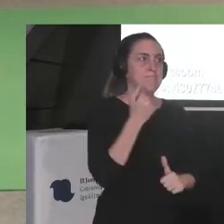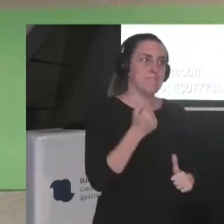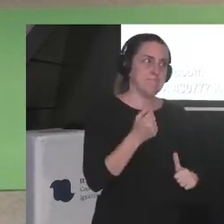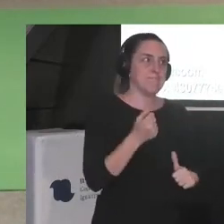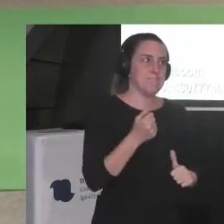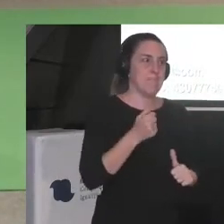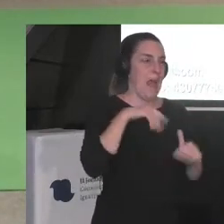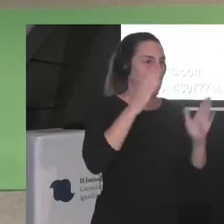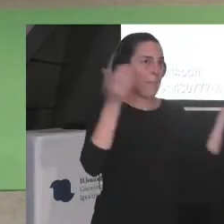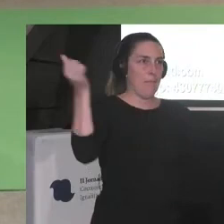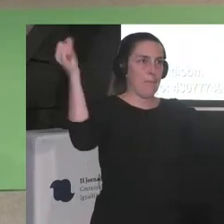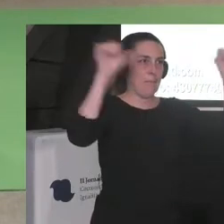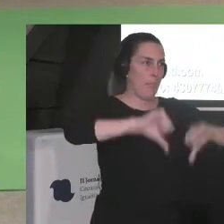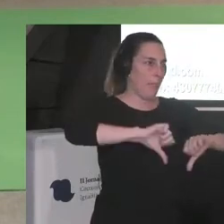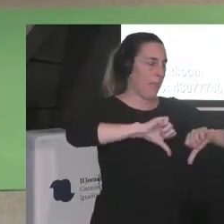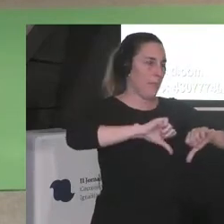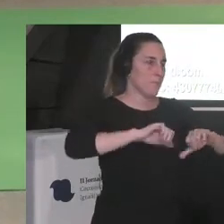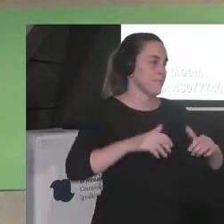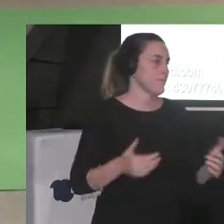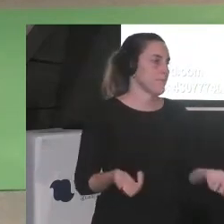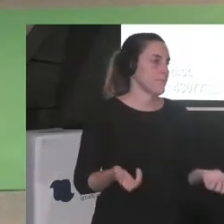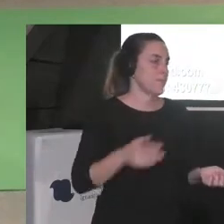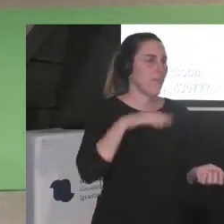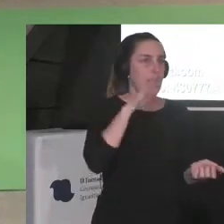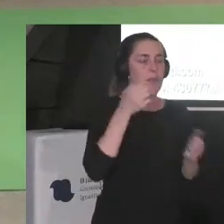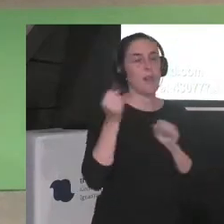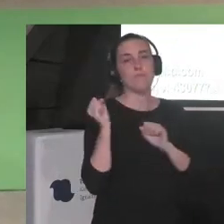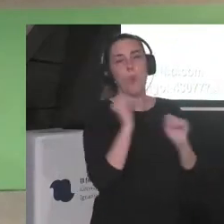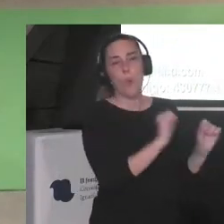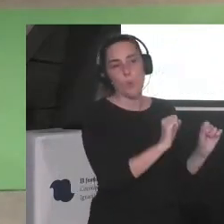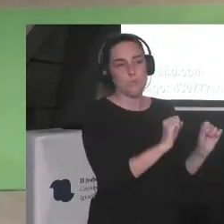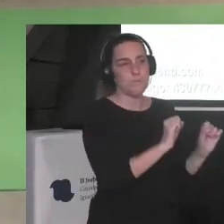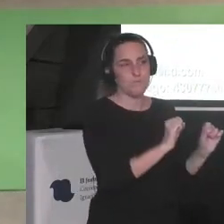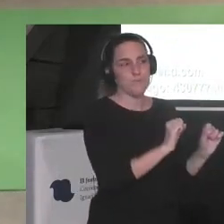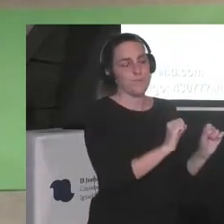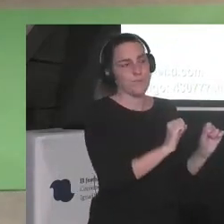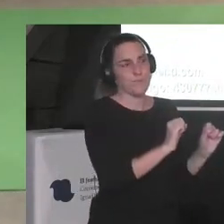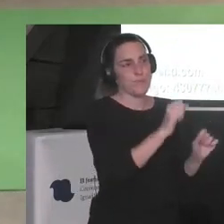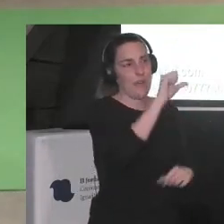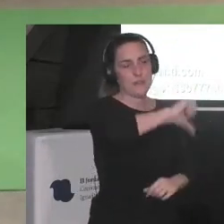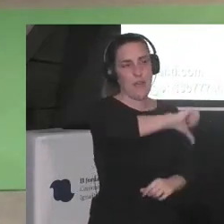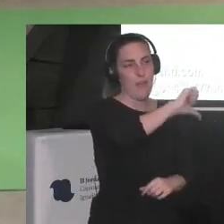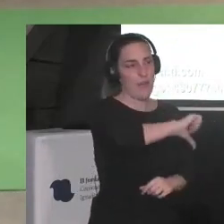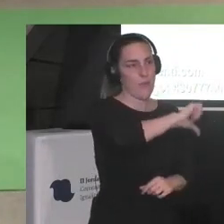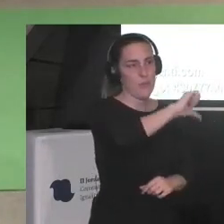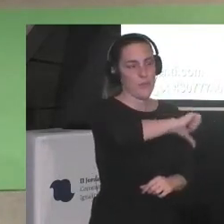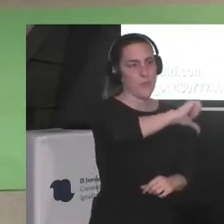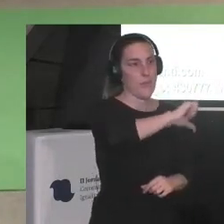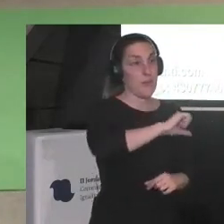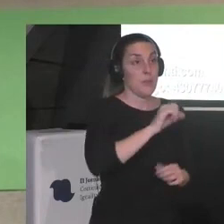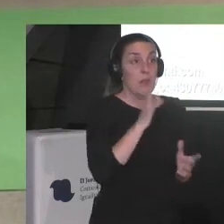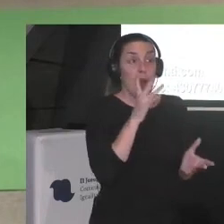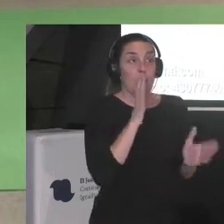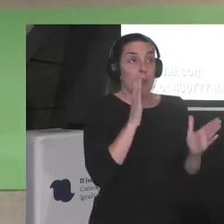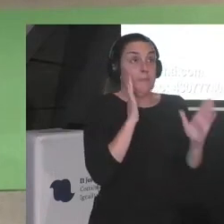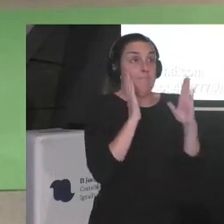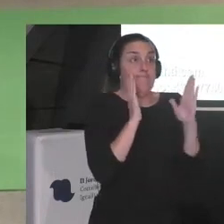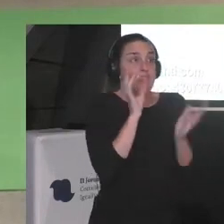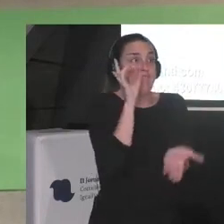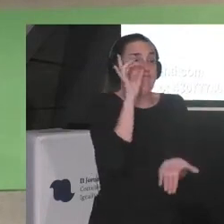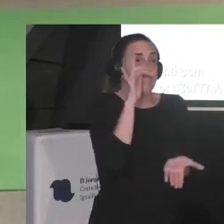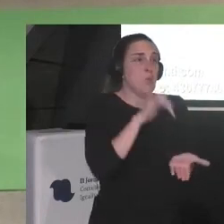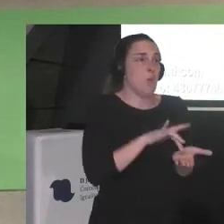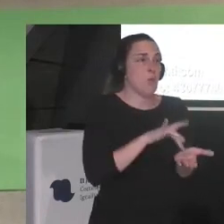se fue a todo al demonio ¿no? se llegó ahí se rechazó ahora mismo les toca elegir incluso